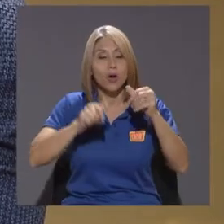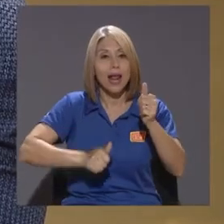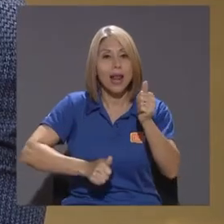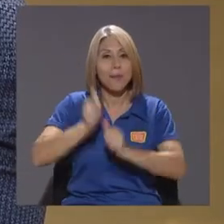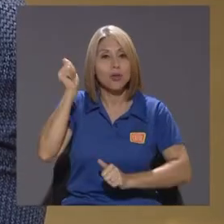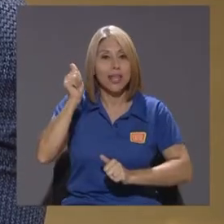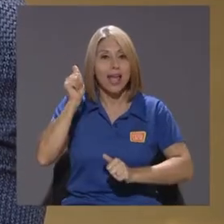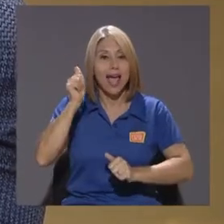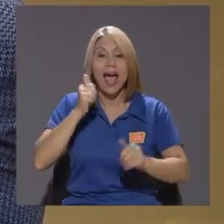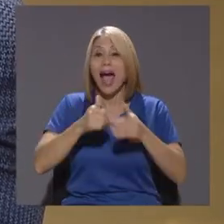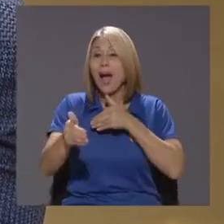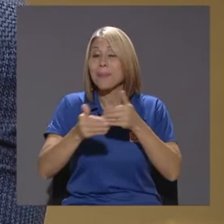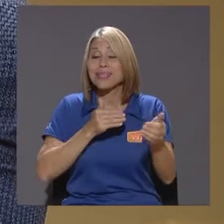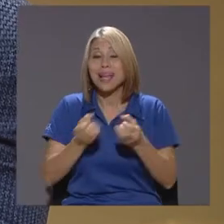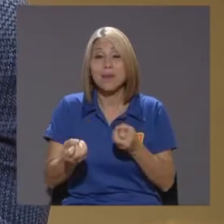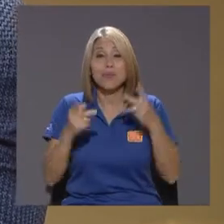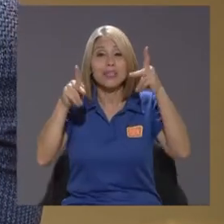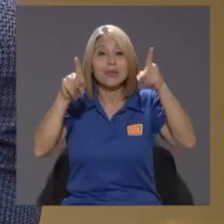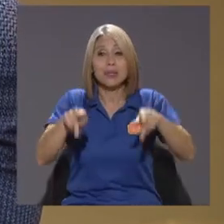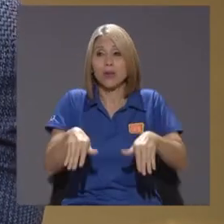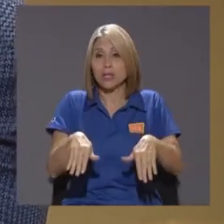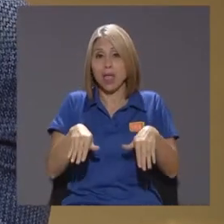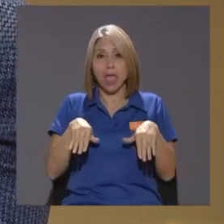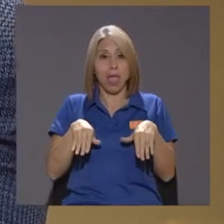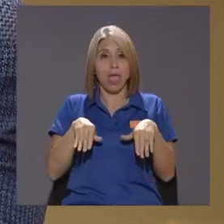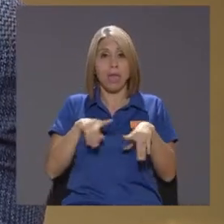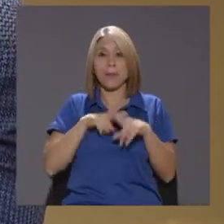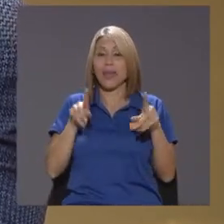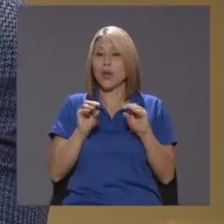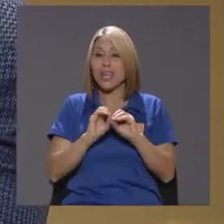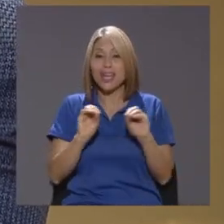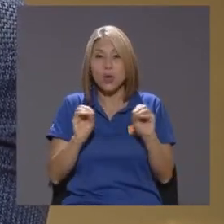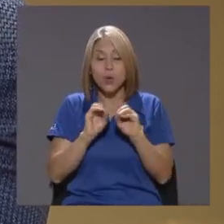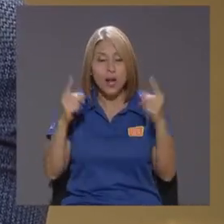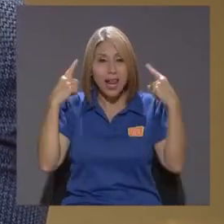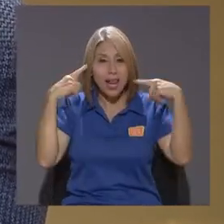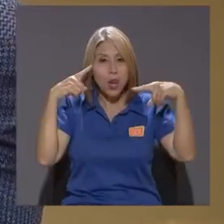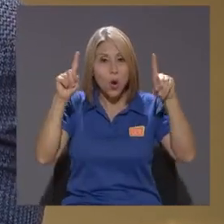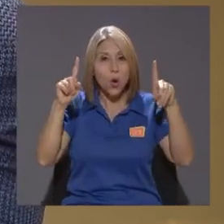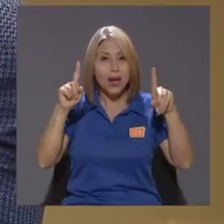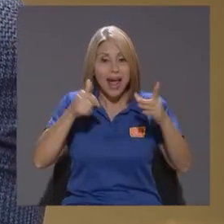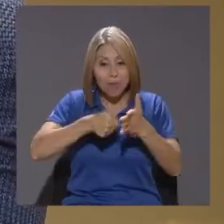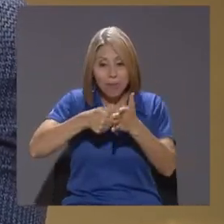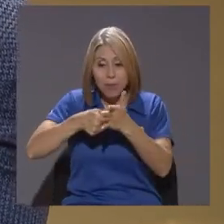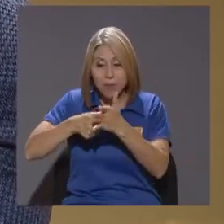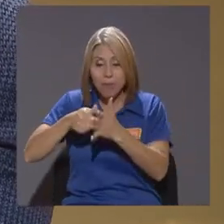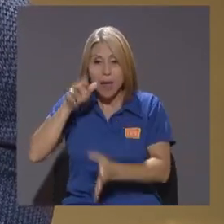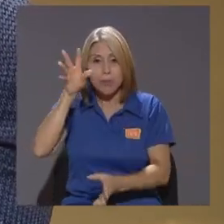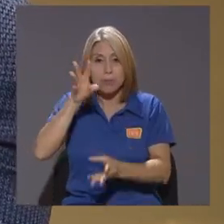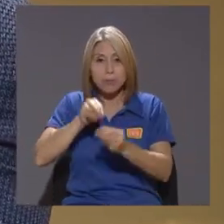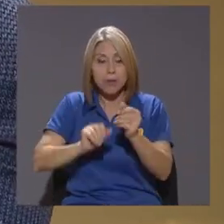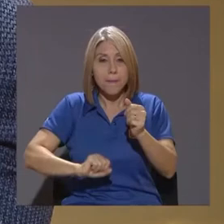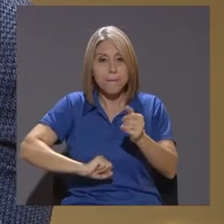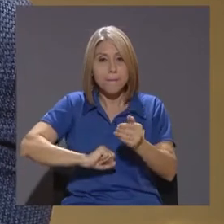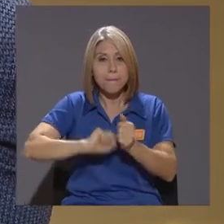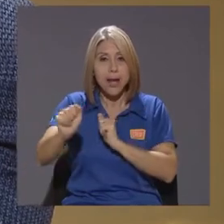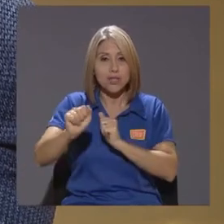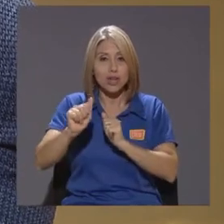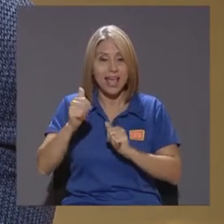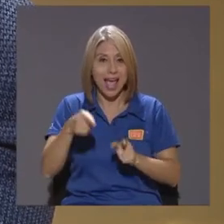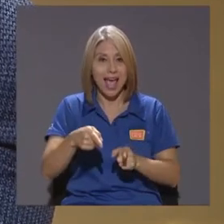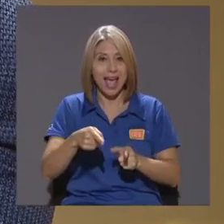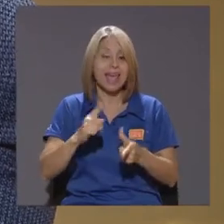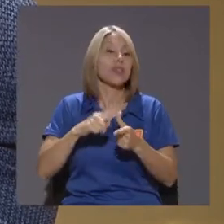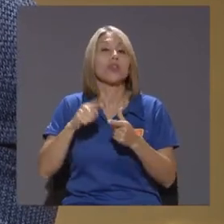Parlamentarios Miembros del Parlamento Que se abstienen Ninguna Logra obtener una mayoría Entonces pareciera Que lo único En que están de acuerdo